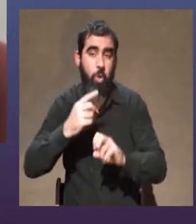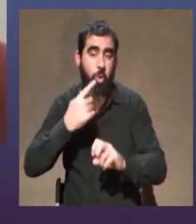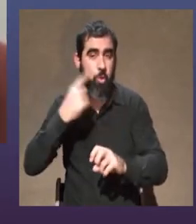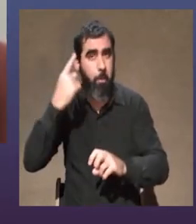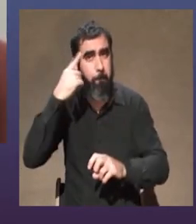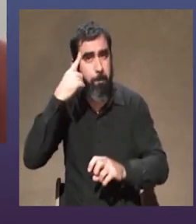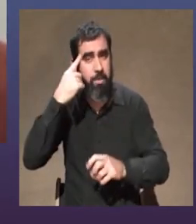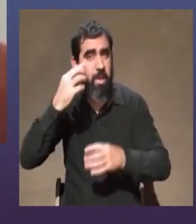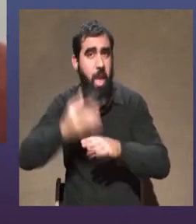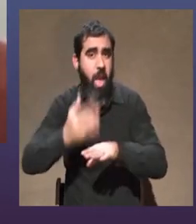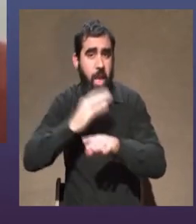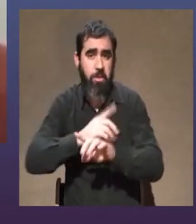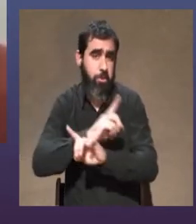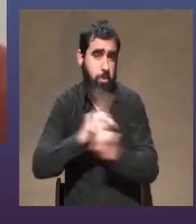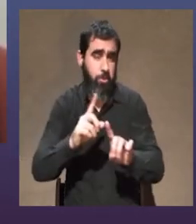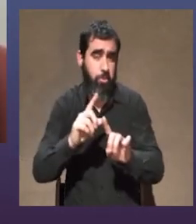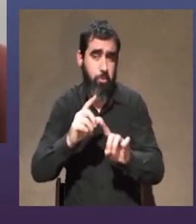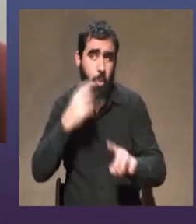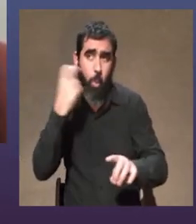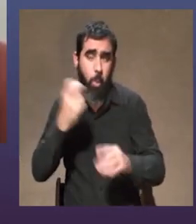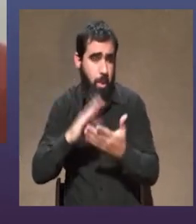consciente, o sea, que buscaba.